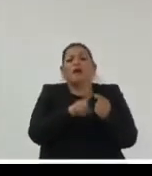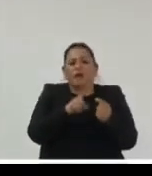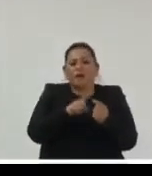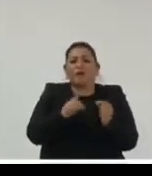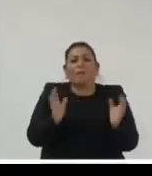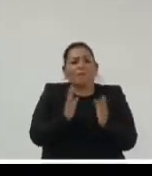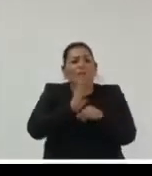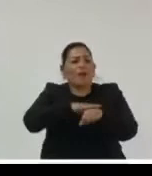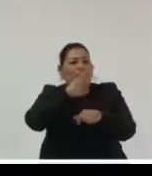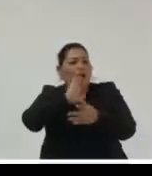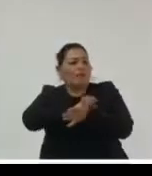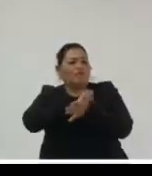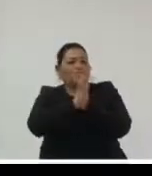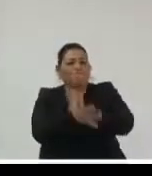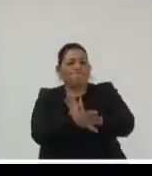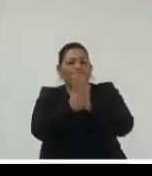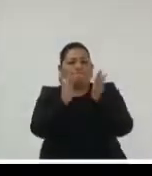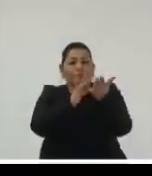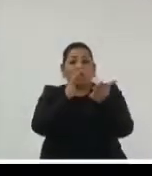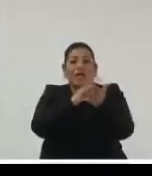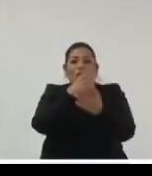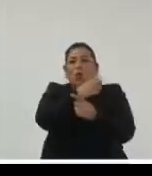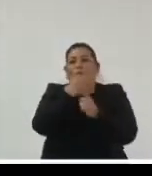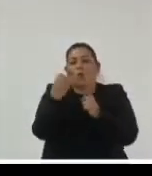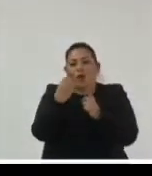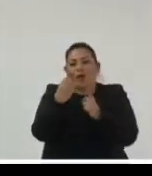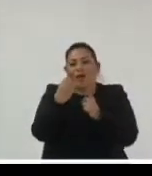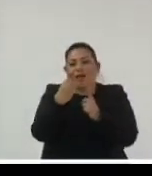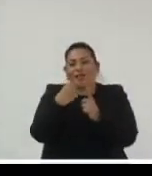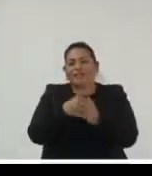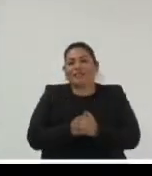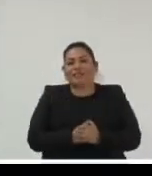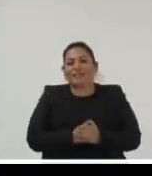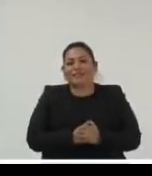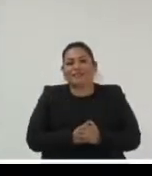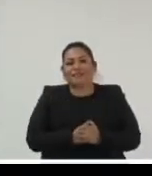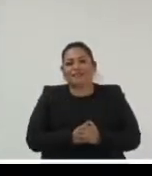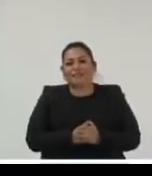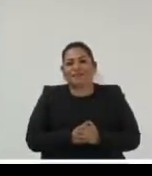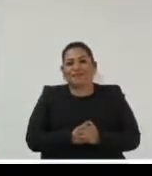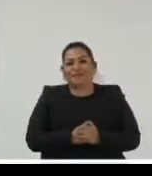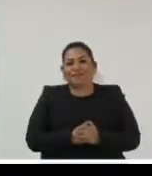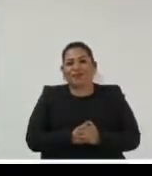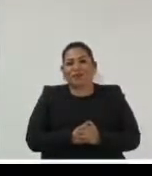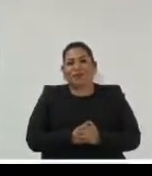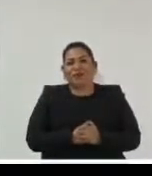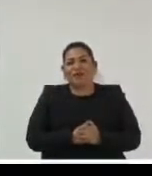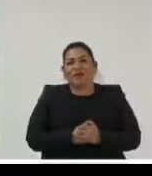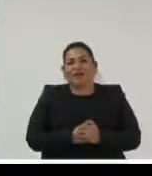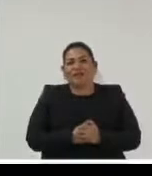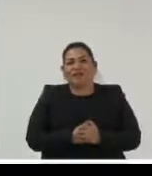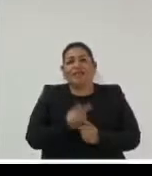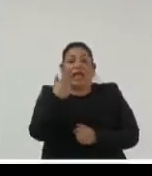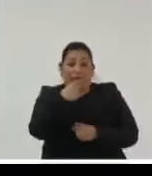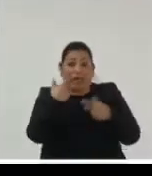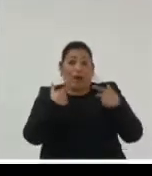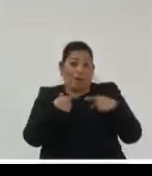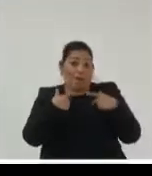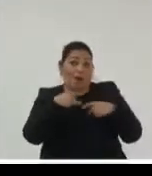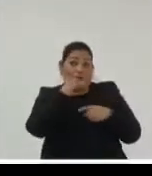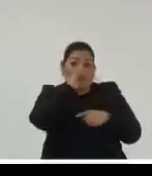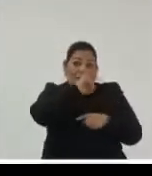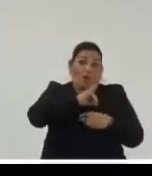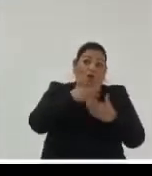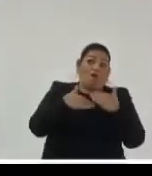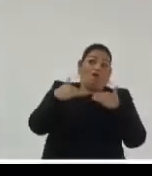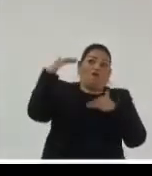impulsado más la transformación digital en su organización el el CEO ¿verdad? el gerente general el